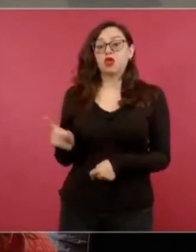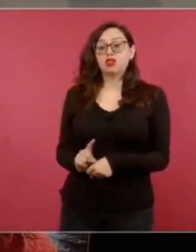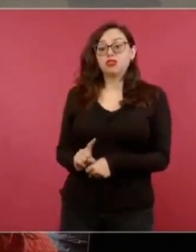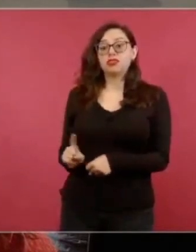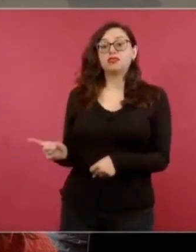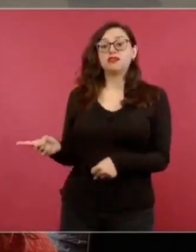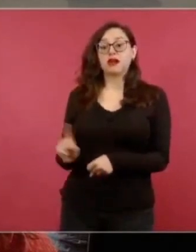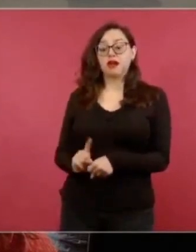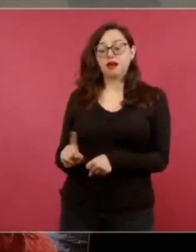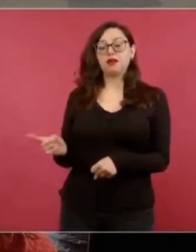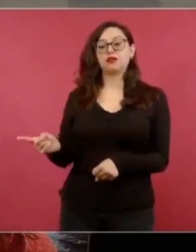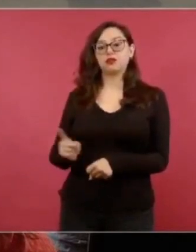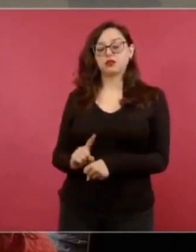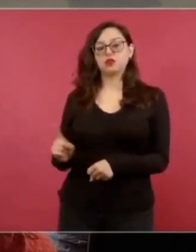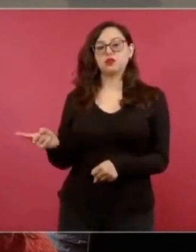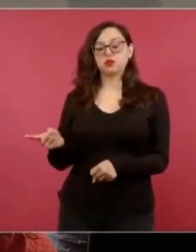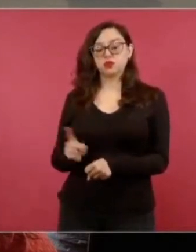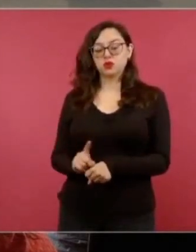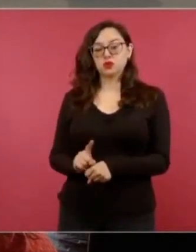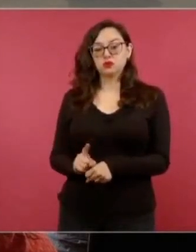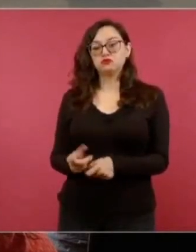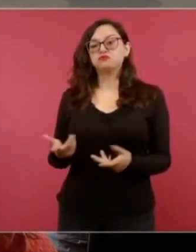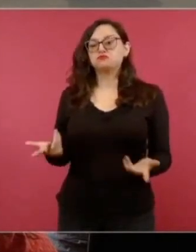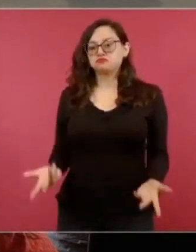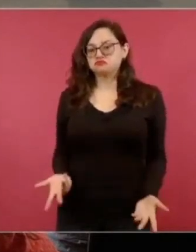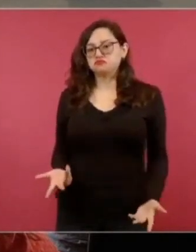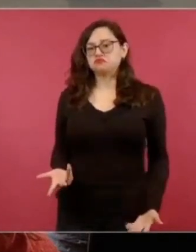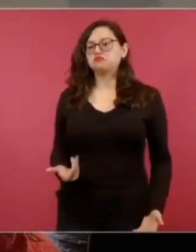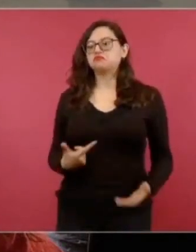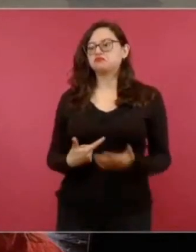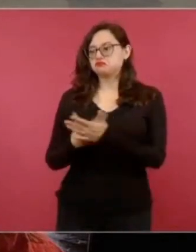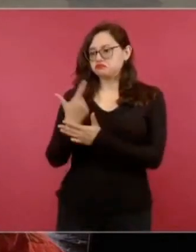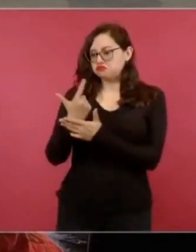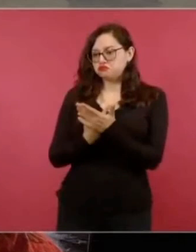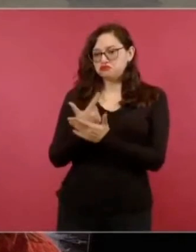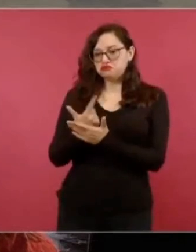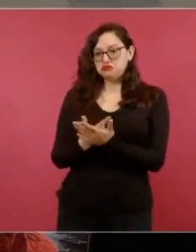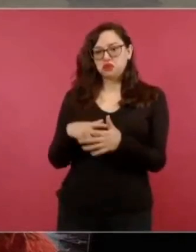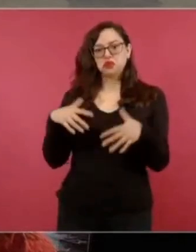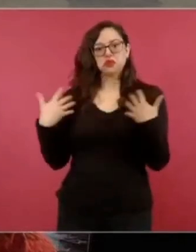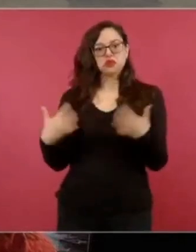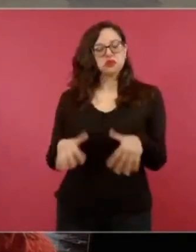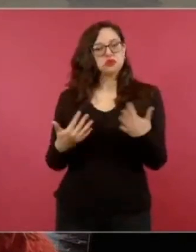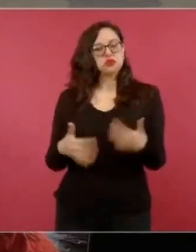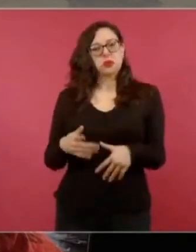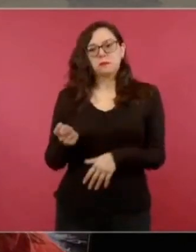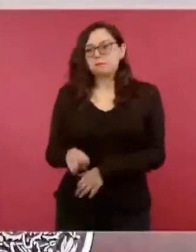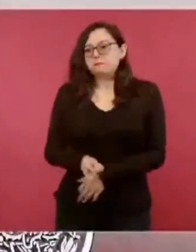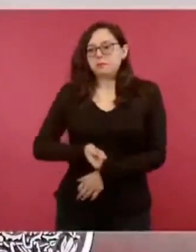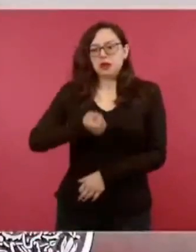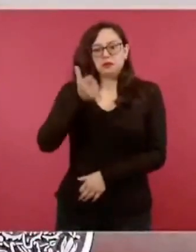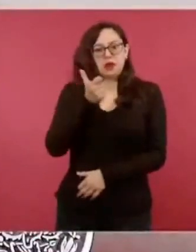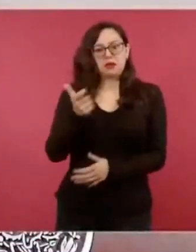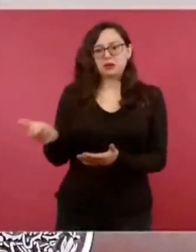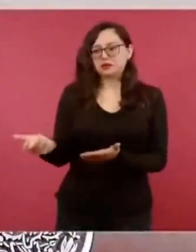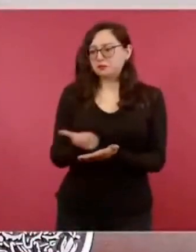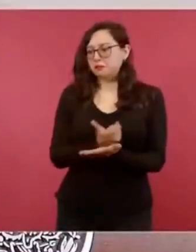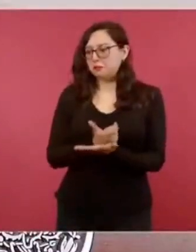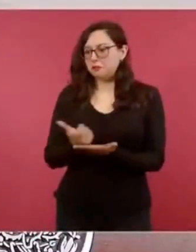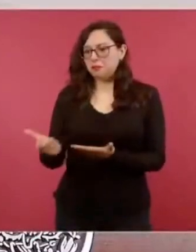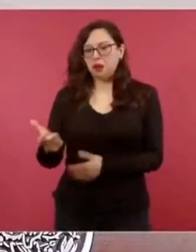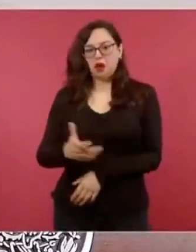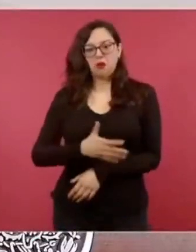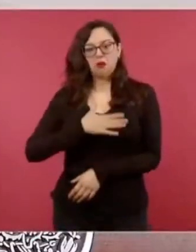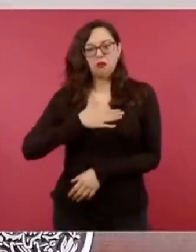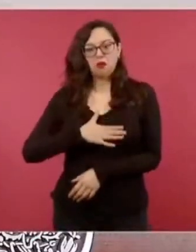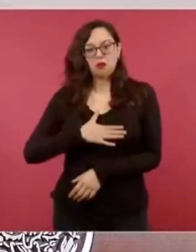salario de cotización también histórico en el registro que se tiene